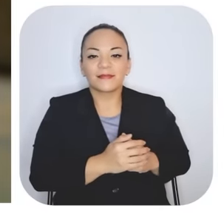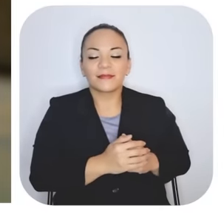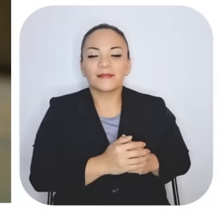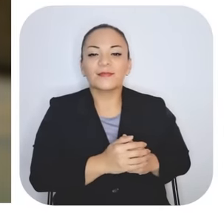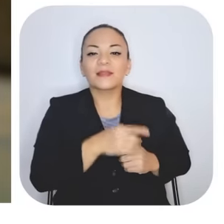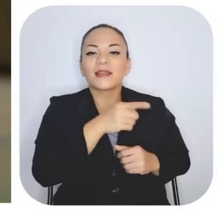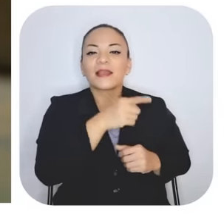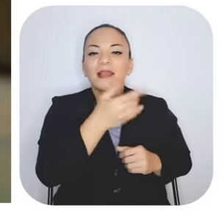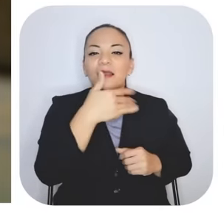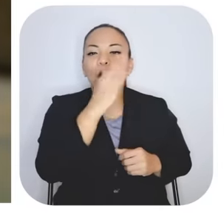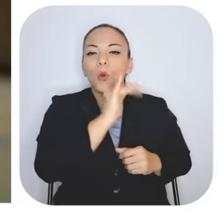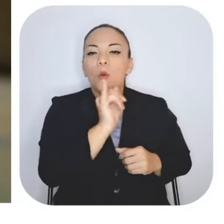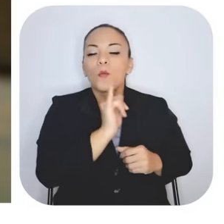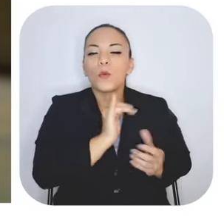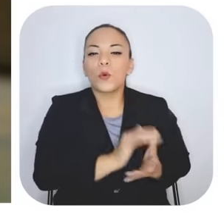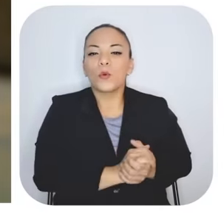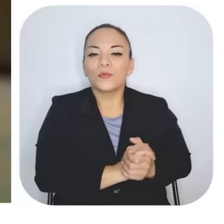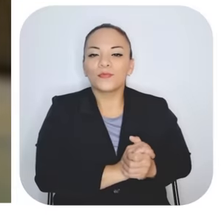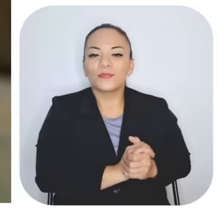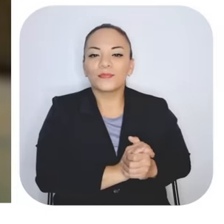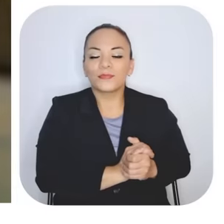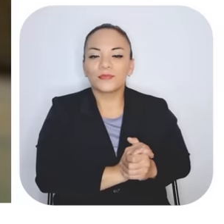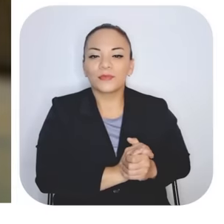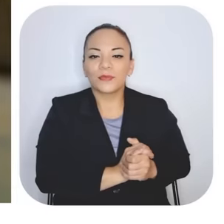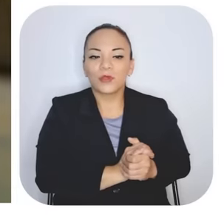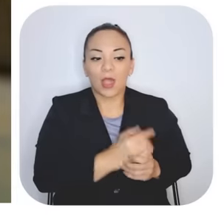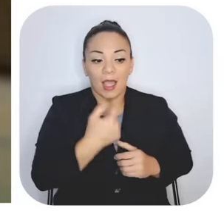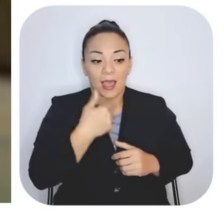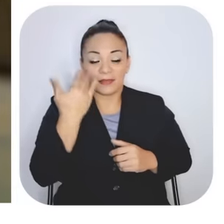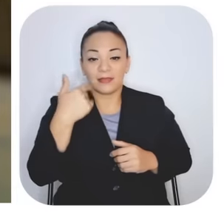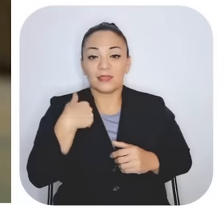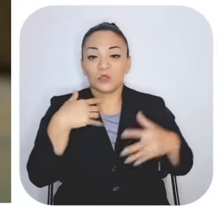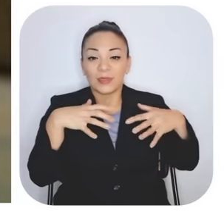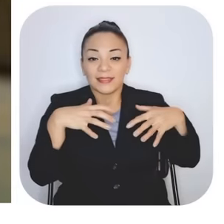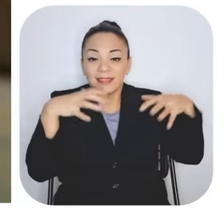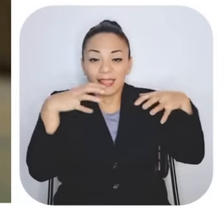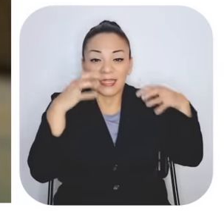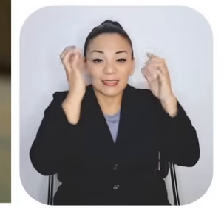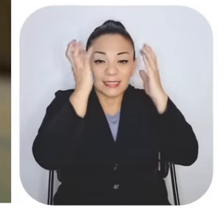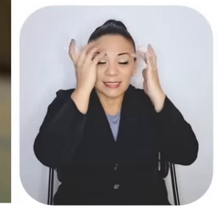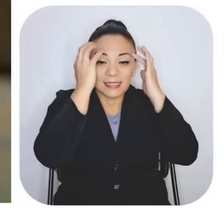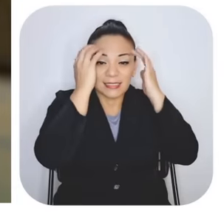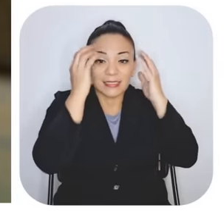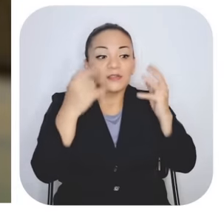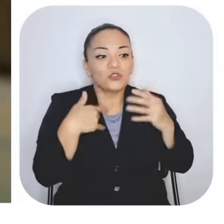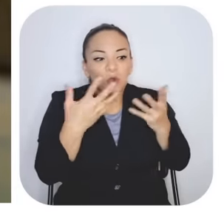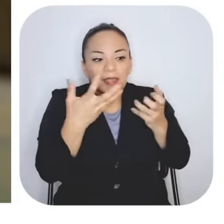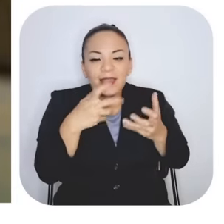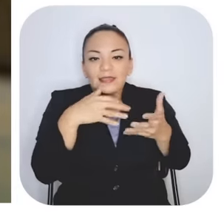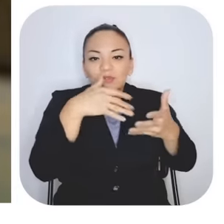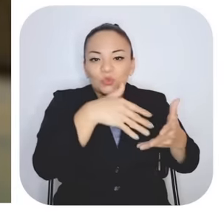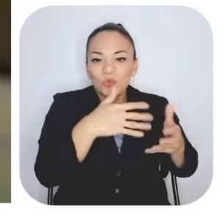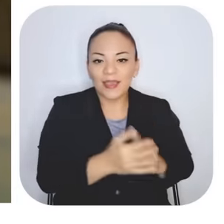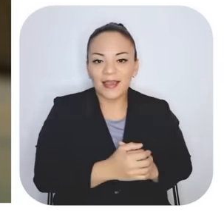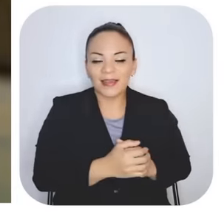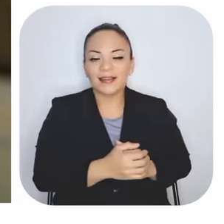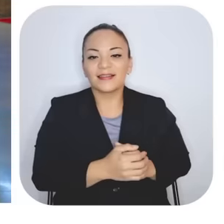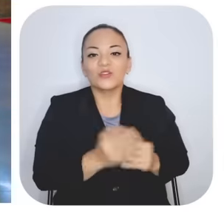que yo como el estrés y la ansiedad que yo tenía era como poder estudiar, poder